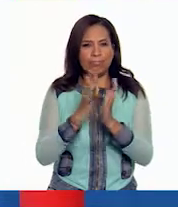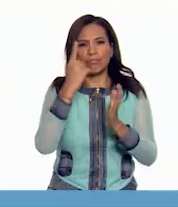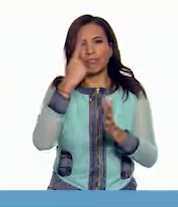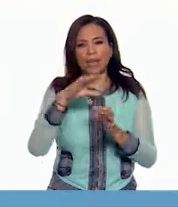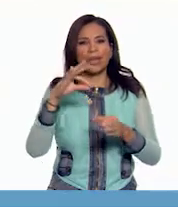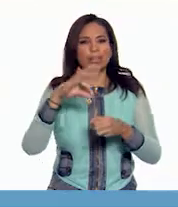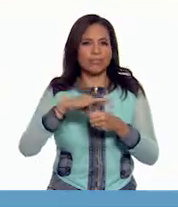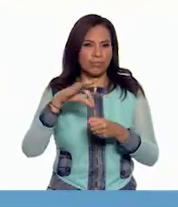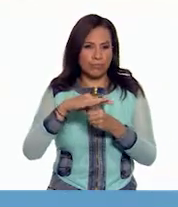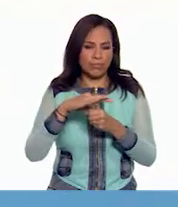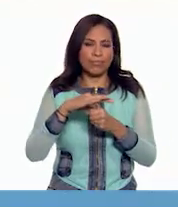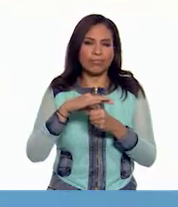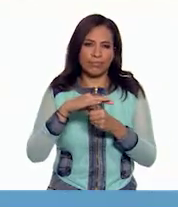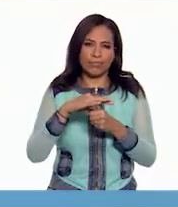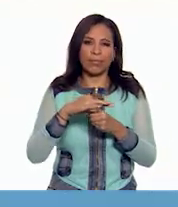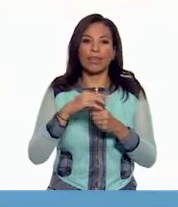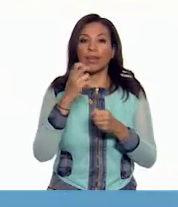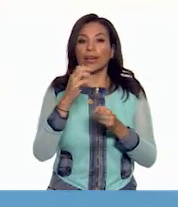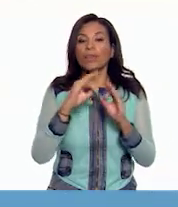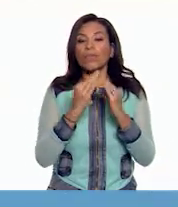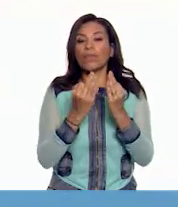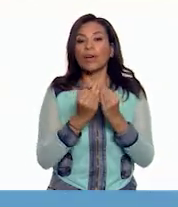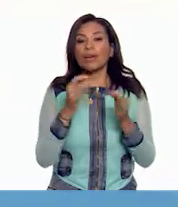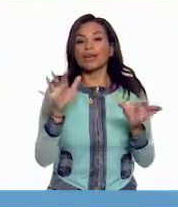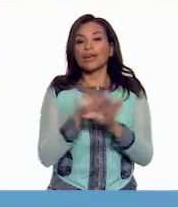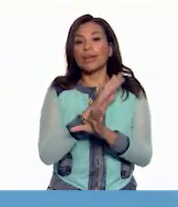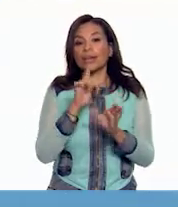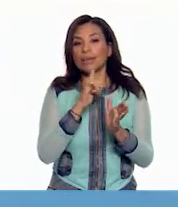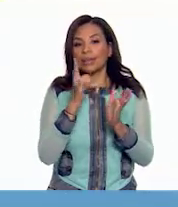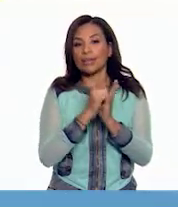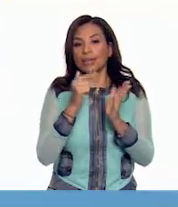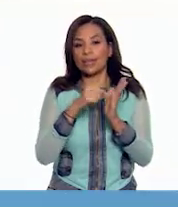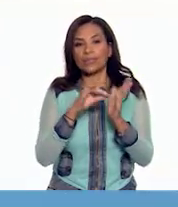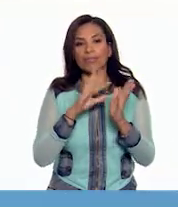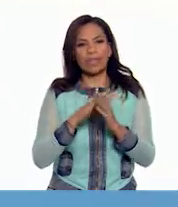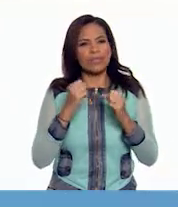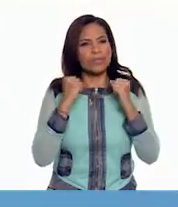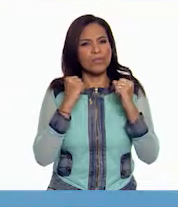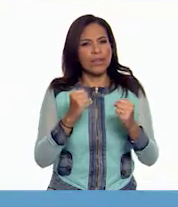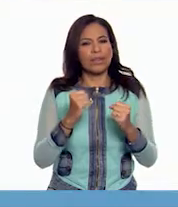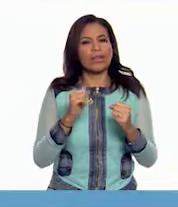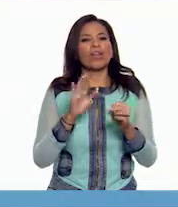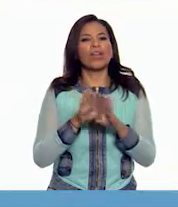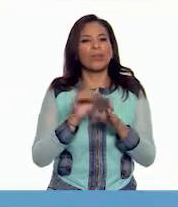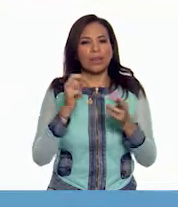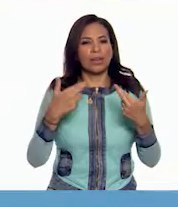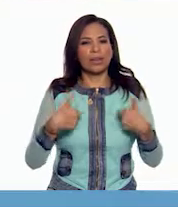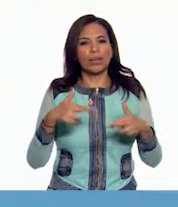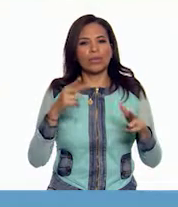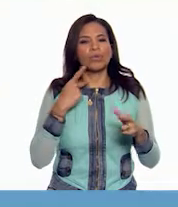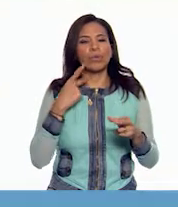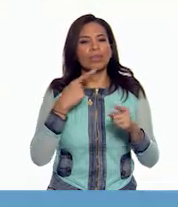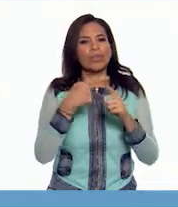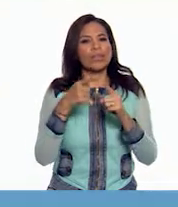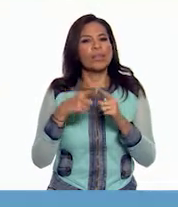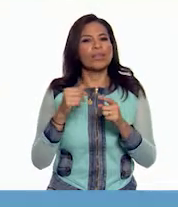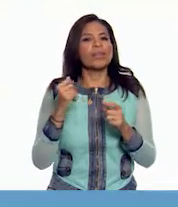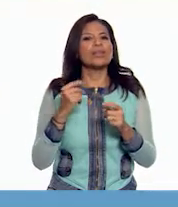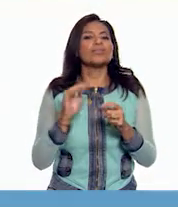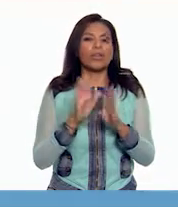¿cierto? ¡Exacto! De esta manera, la reforma fortalecía la representación política de los diversos partidos,